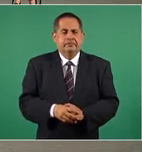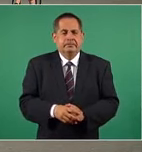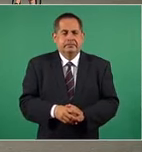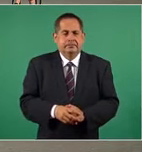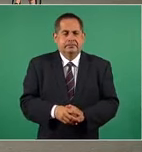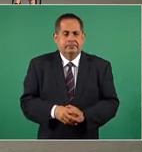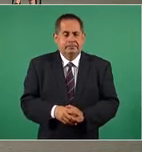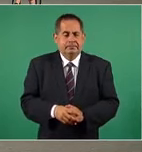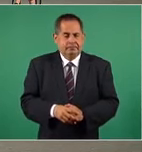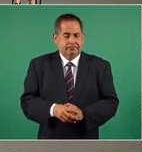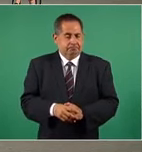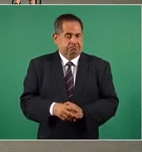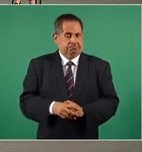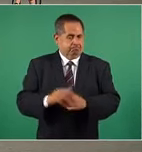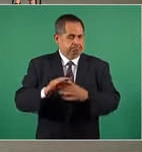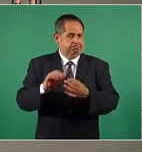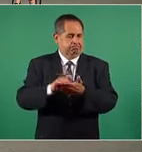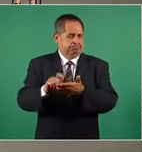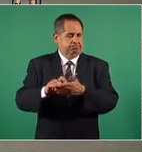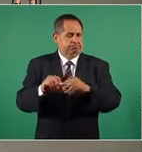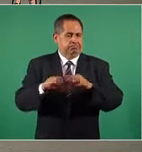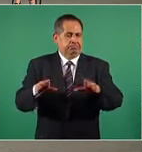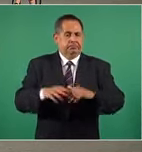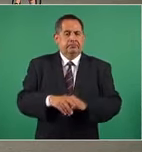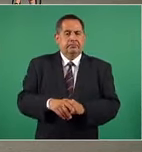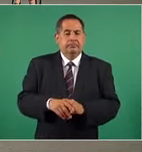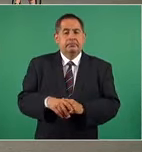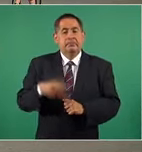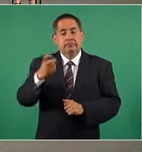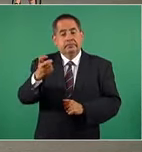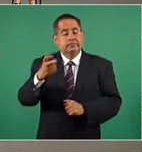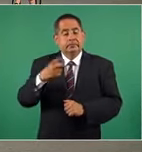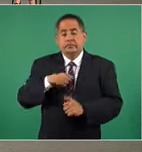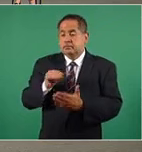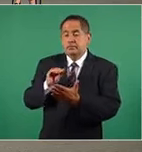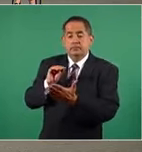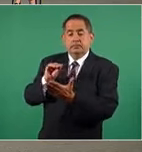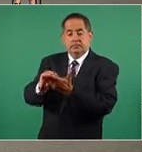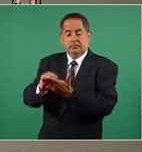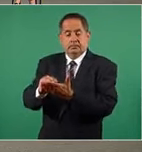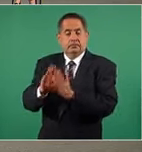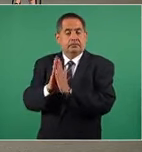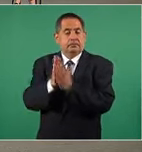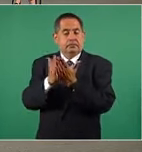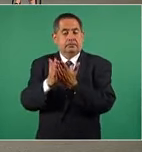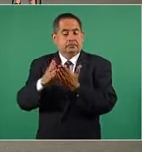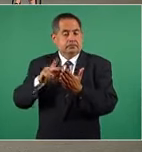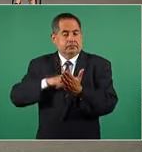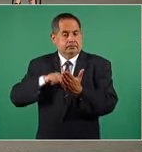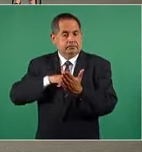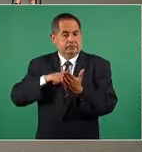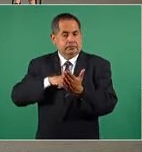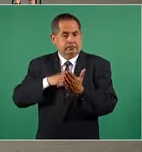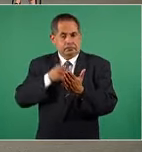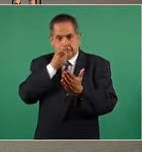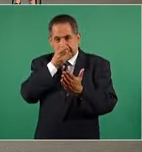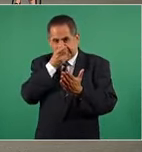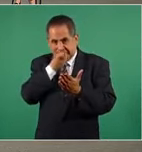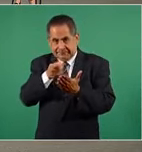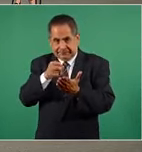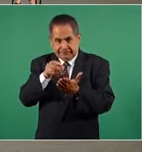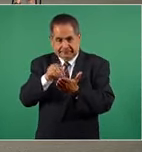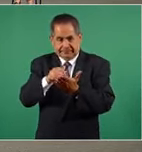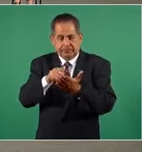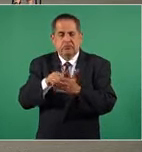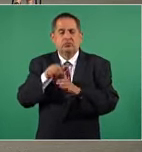de Rubén Darío es el que pongo cuando trato el tema de